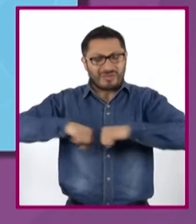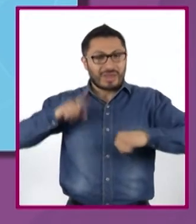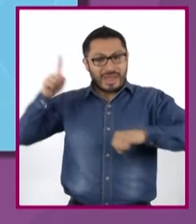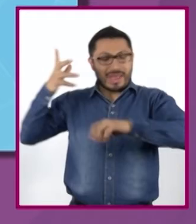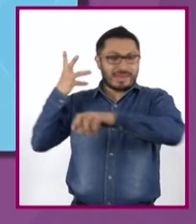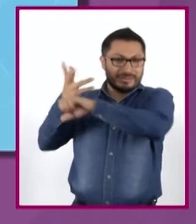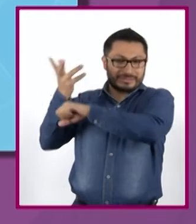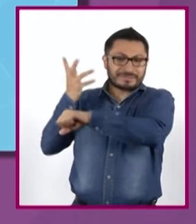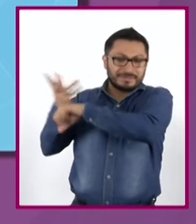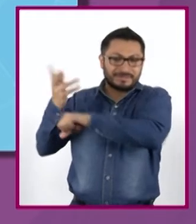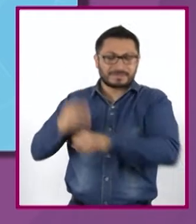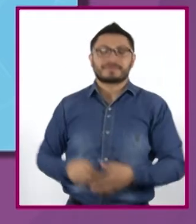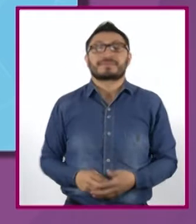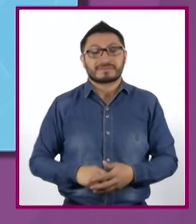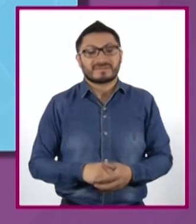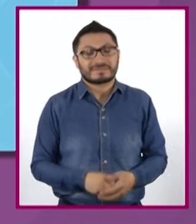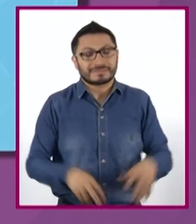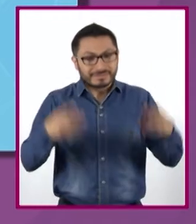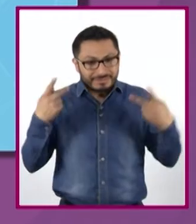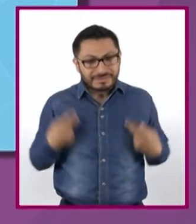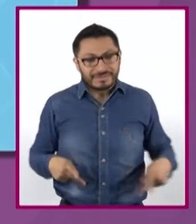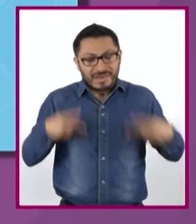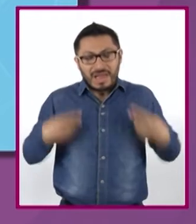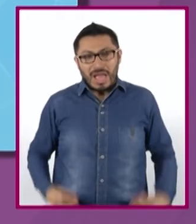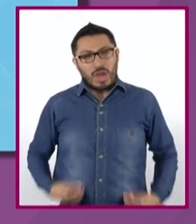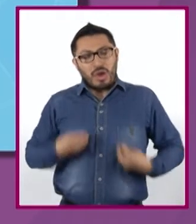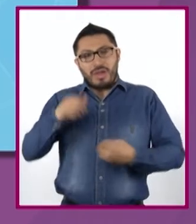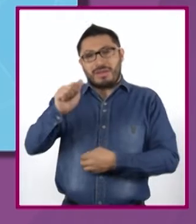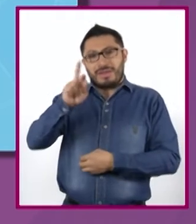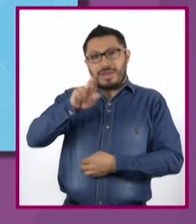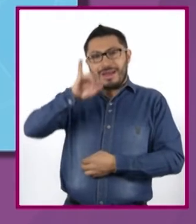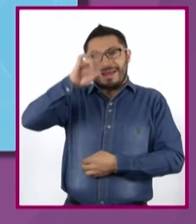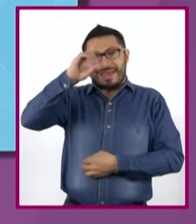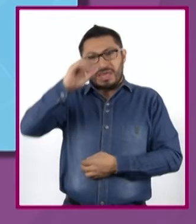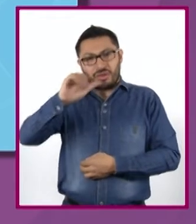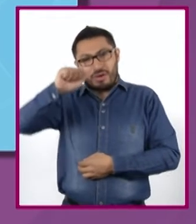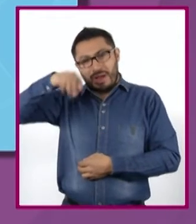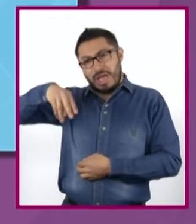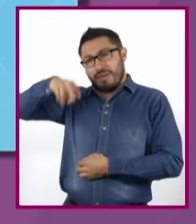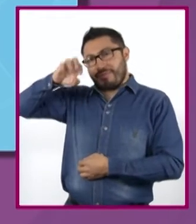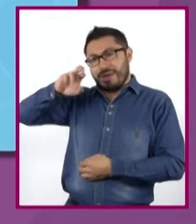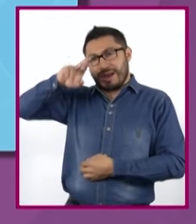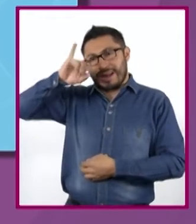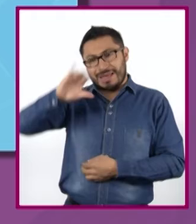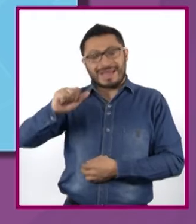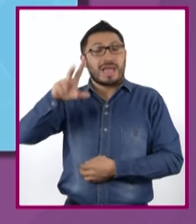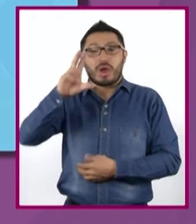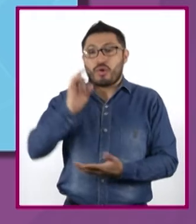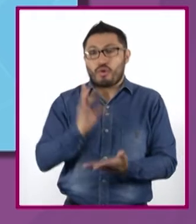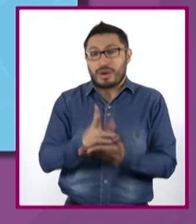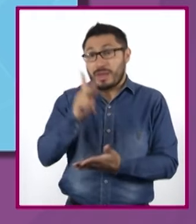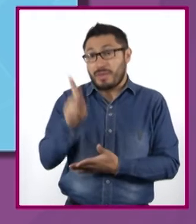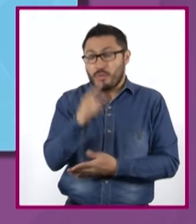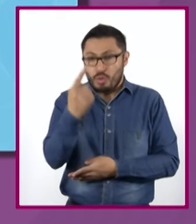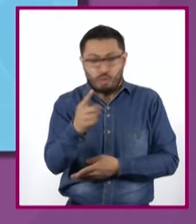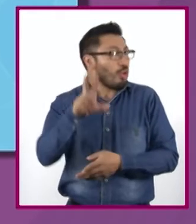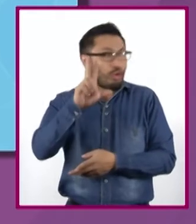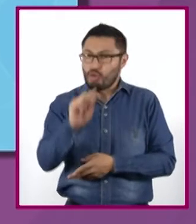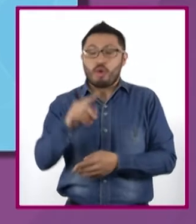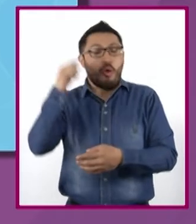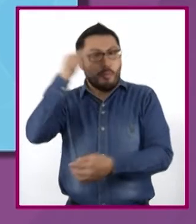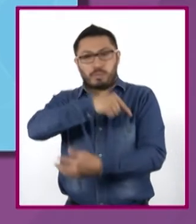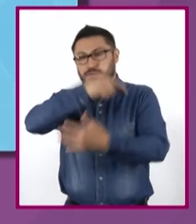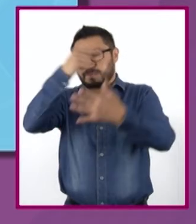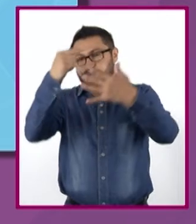La gente que pobló árido América no fue un solo pueblo, sino que fueron varios grupos que